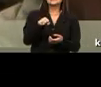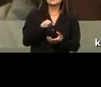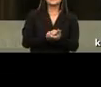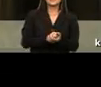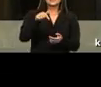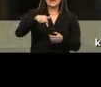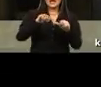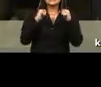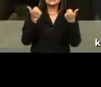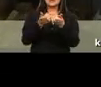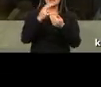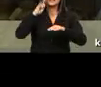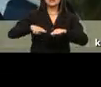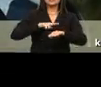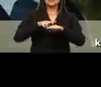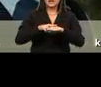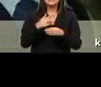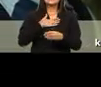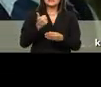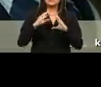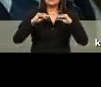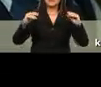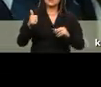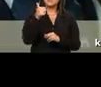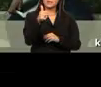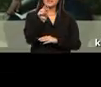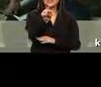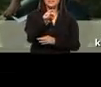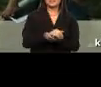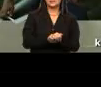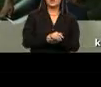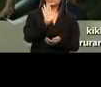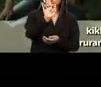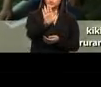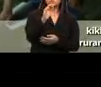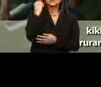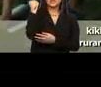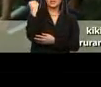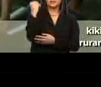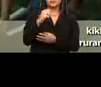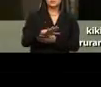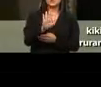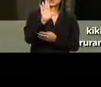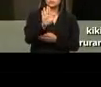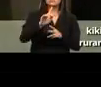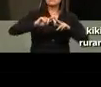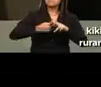Sí. En la Asamblea Nacional estamos hablando bien de ti, de tus derechos,